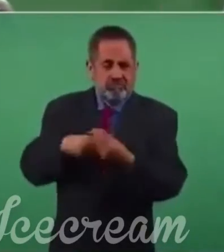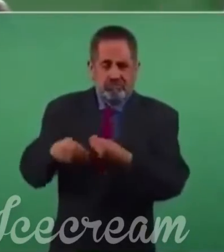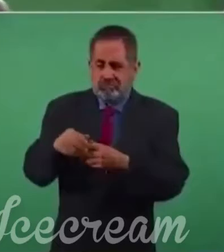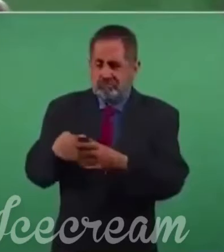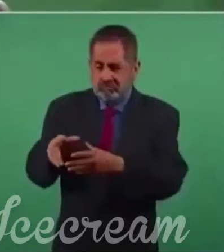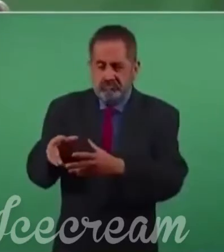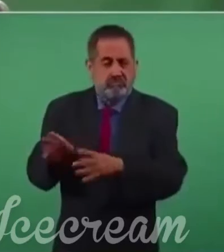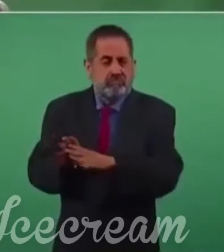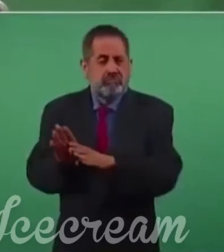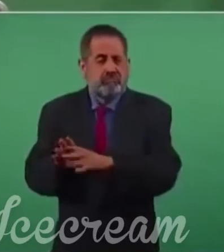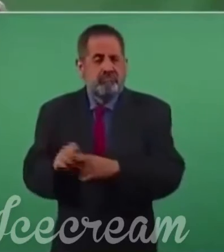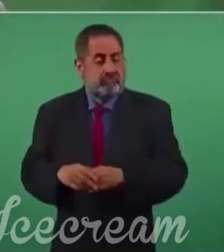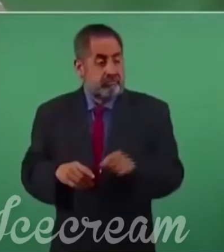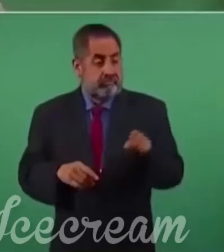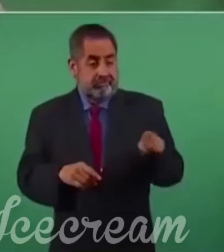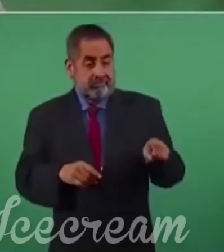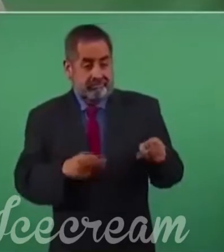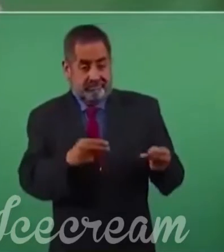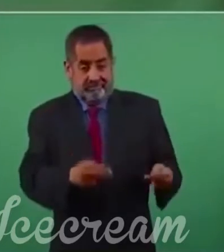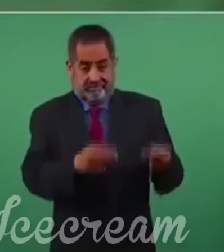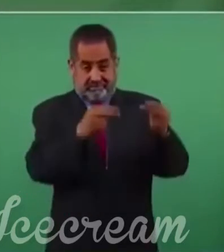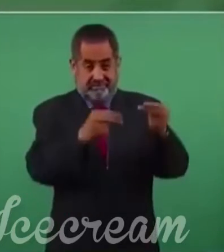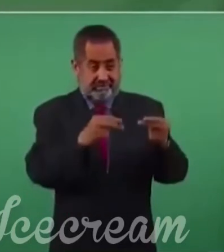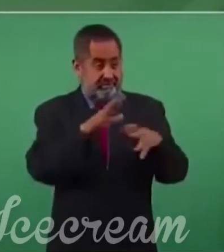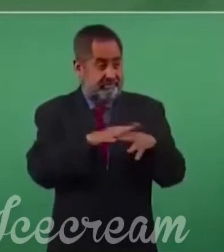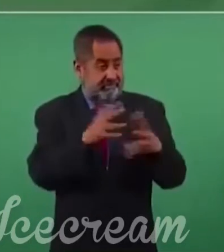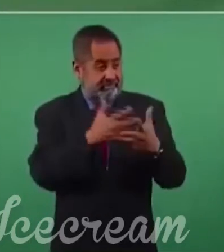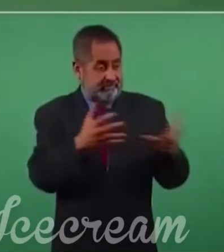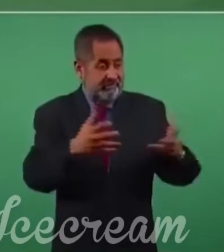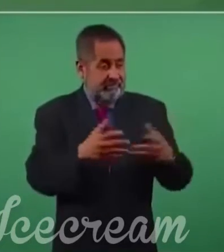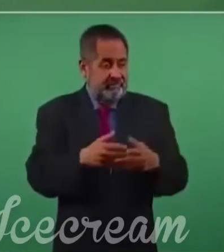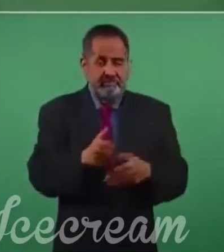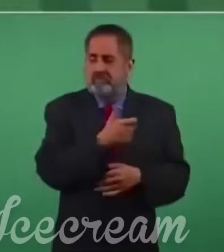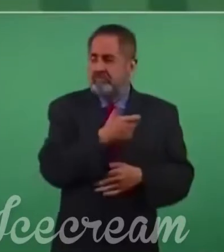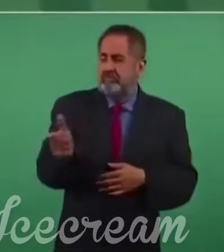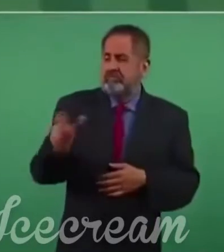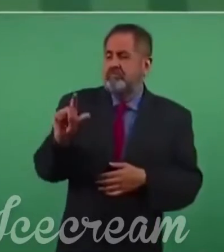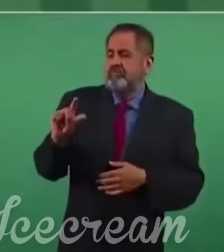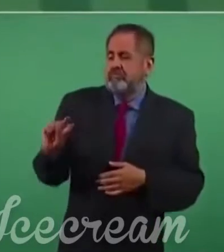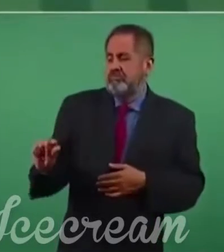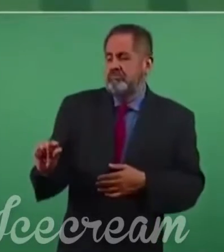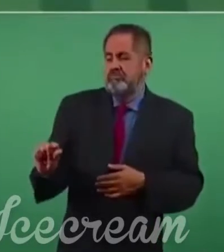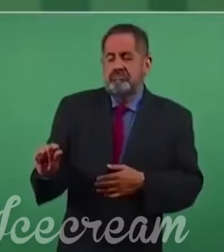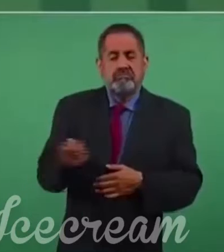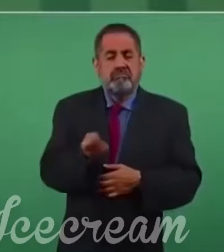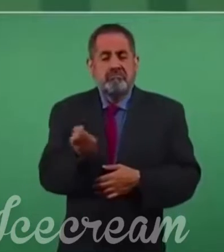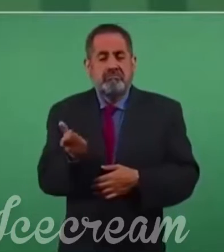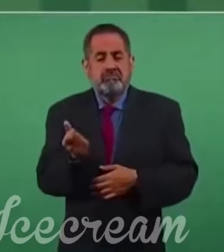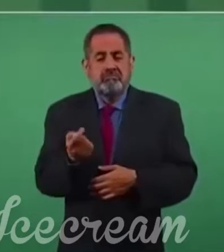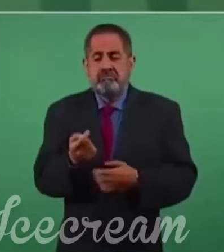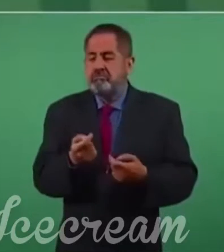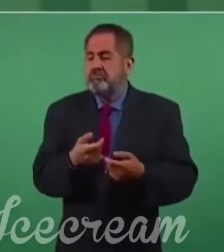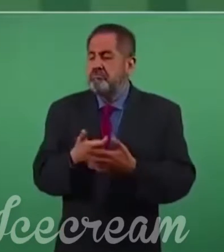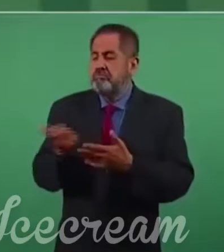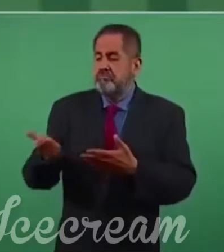comercial, que lo que paga proporcionalmente